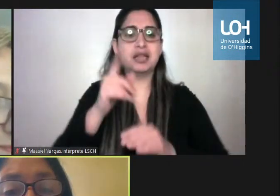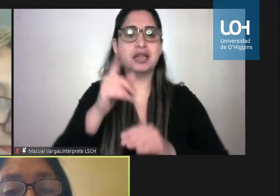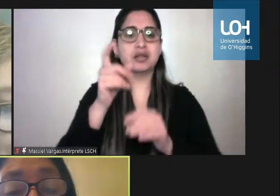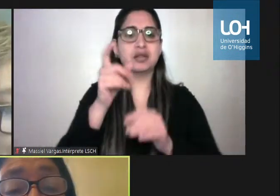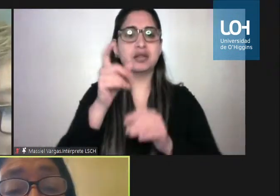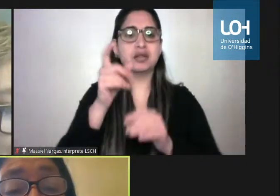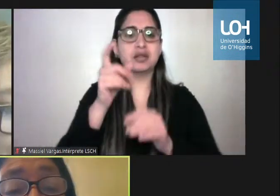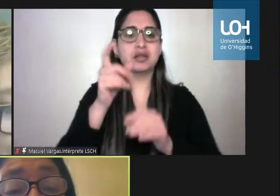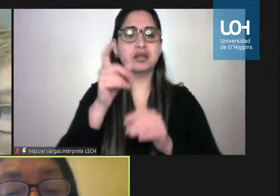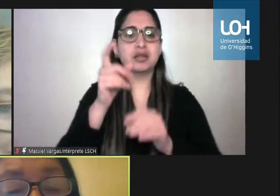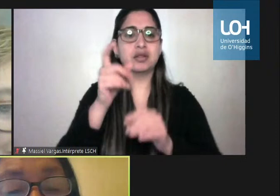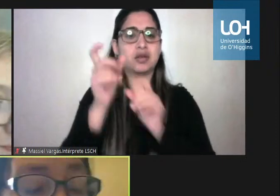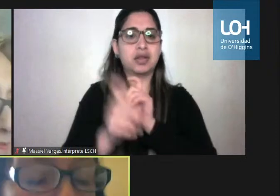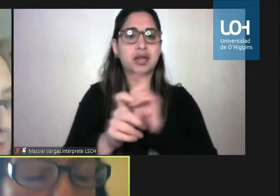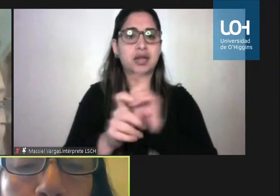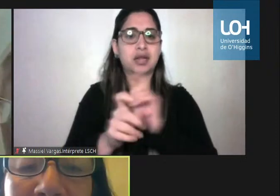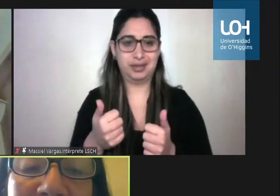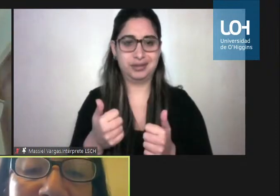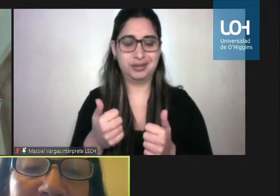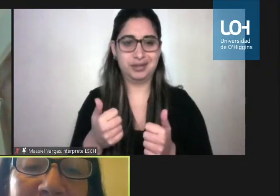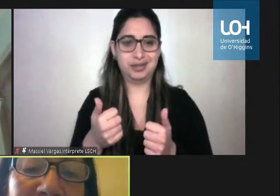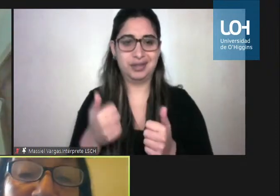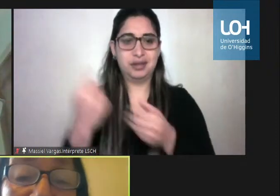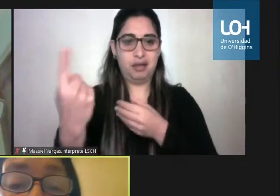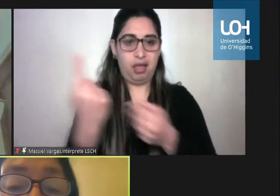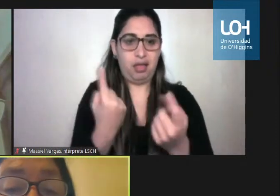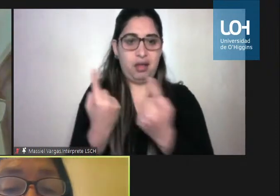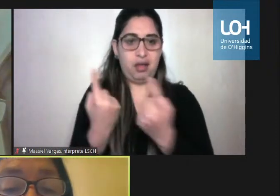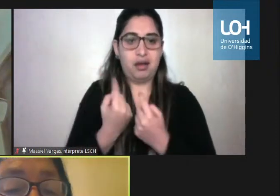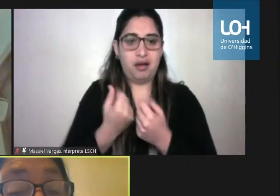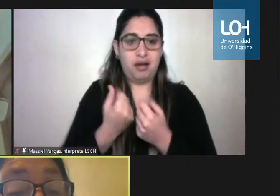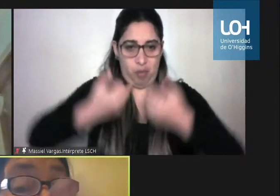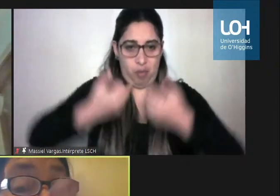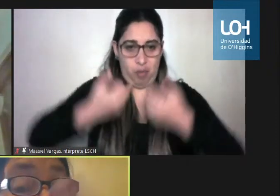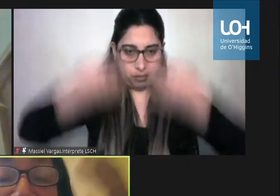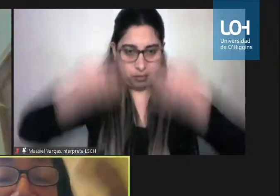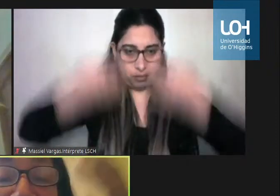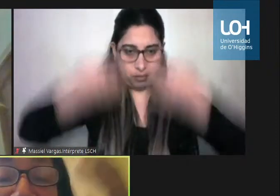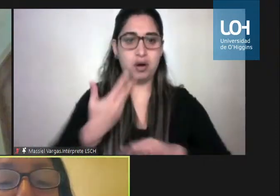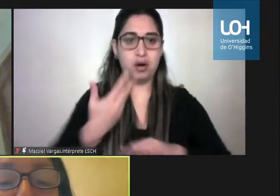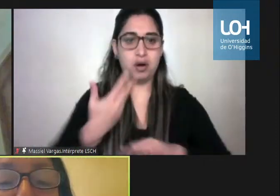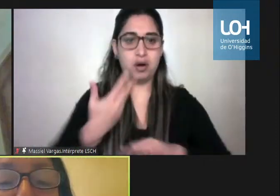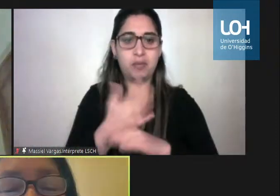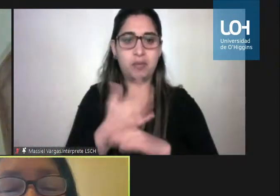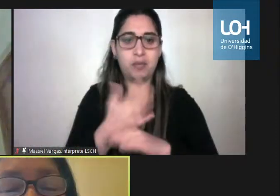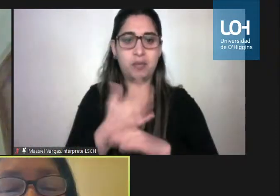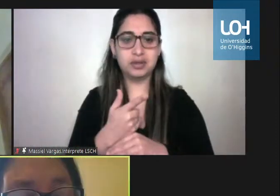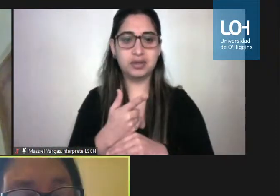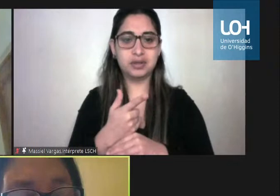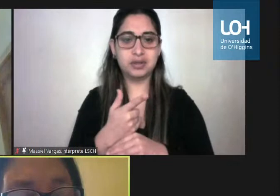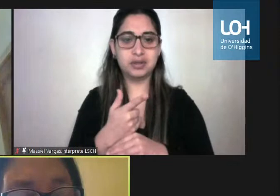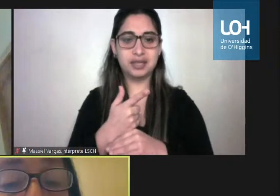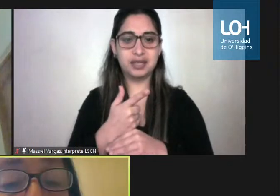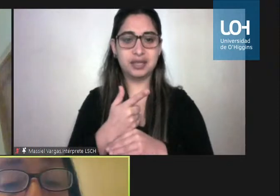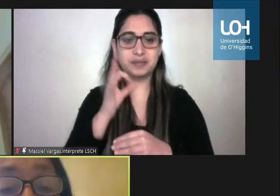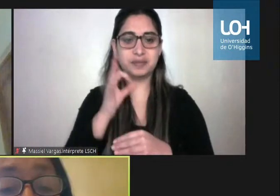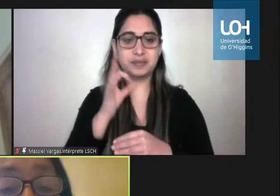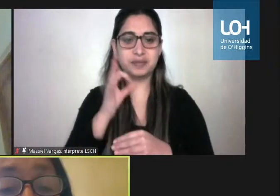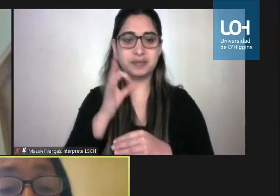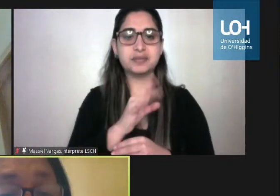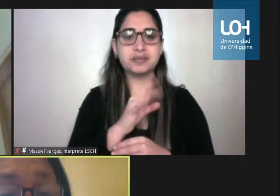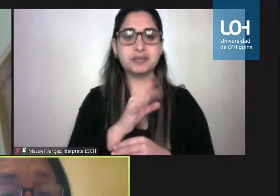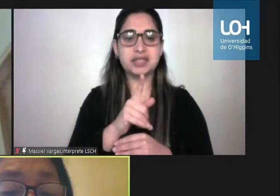otro para que pueda desplegar todo su potencial y se abran todos en la discriminación así que